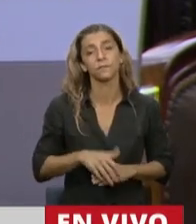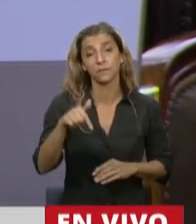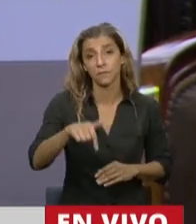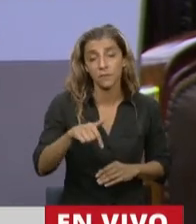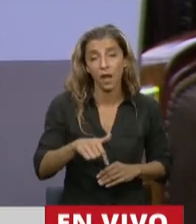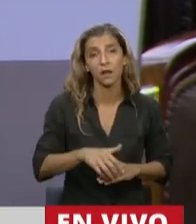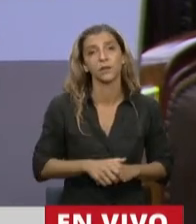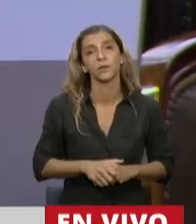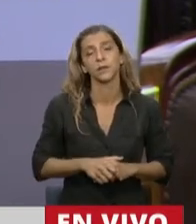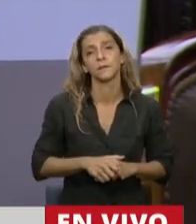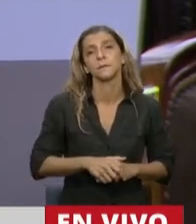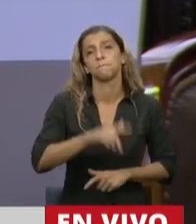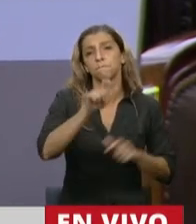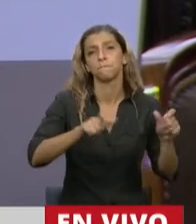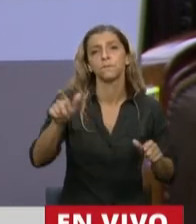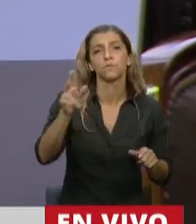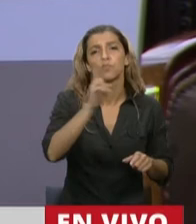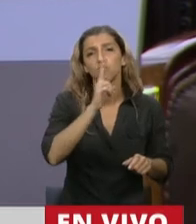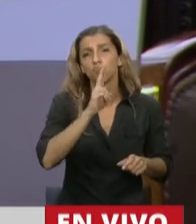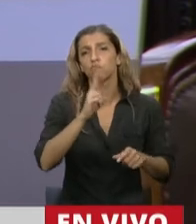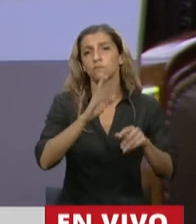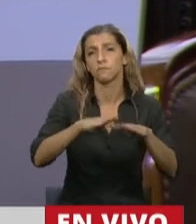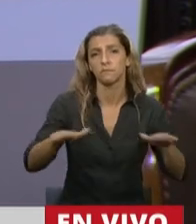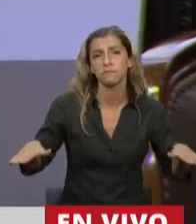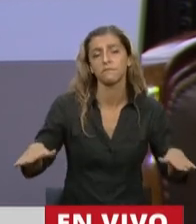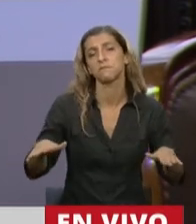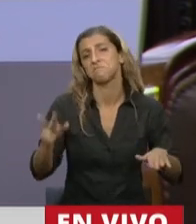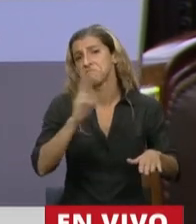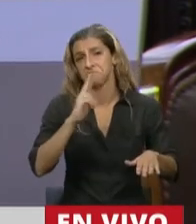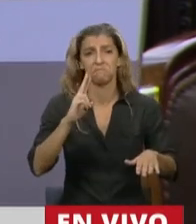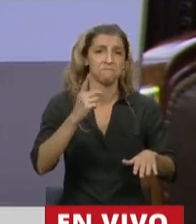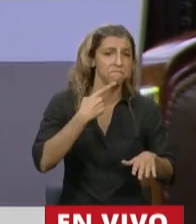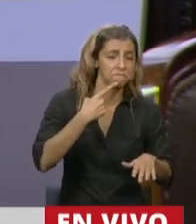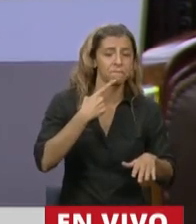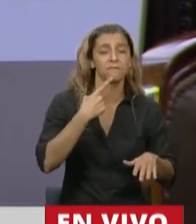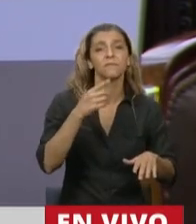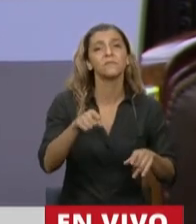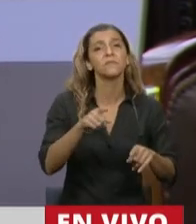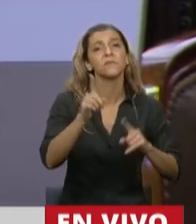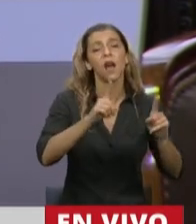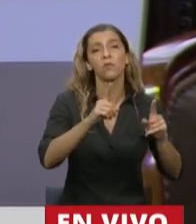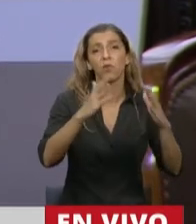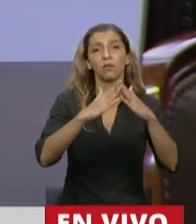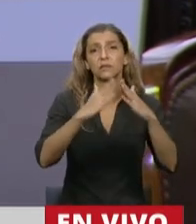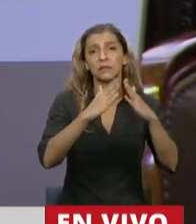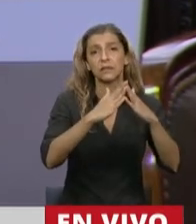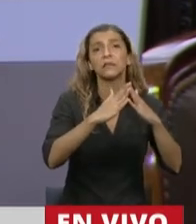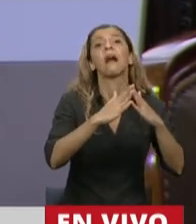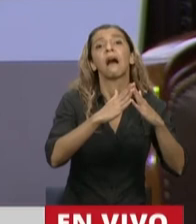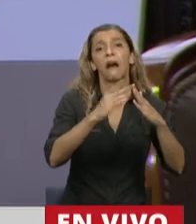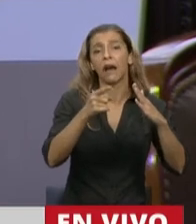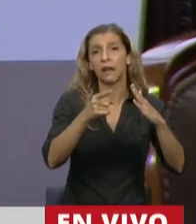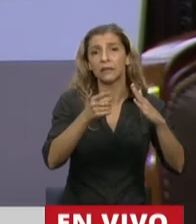a mujeres, a niñas y a niños que estamos evitando desde el bloque del frente de todos,